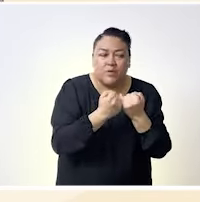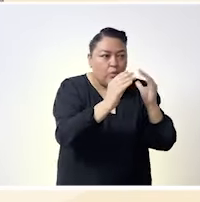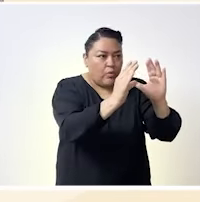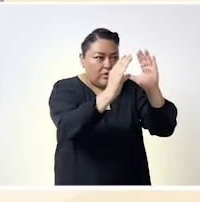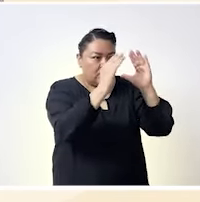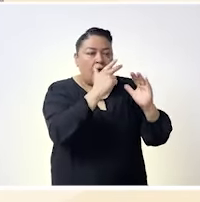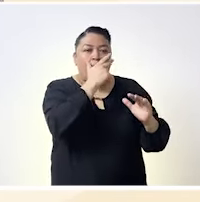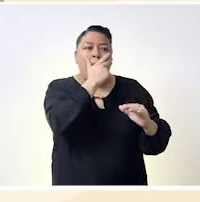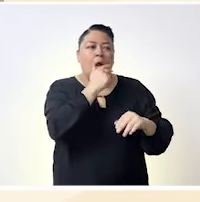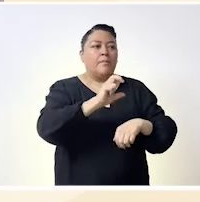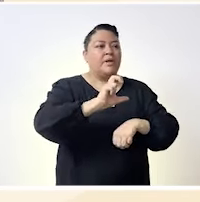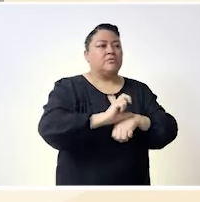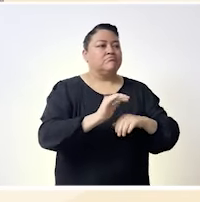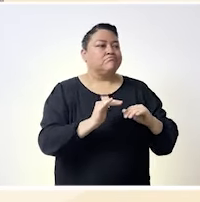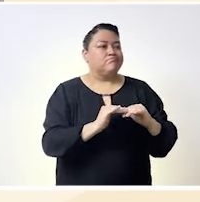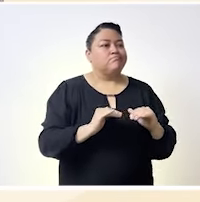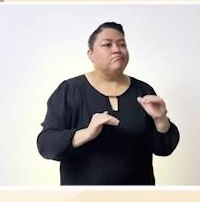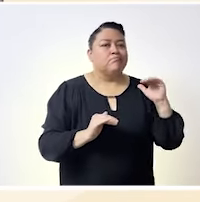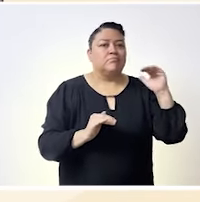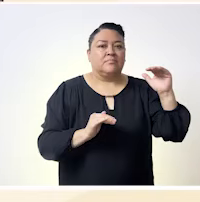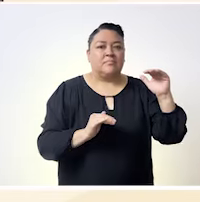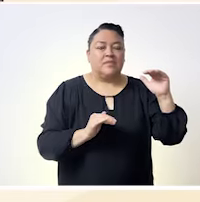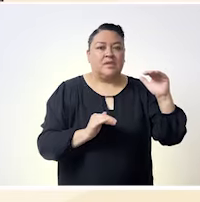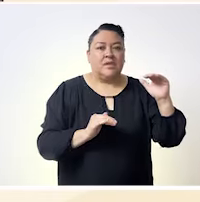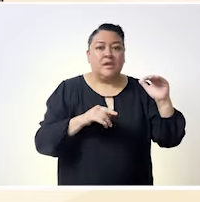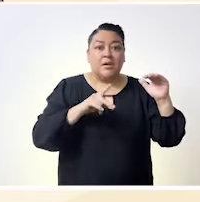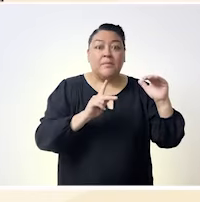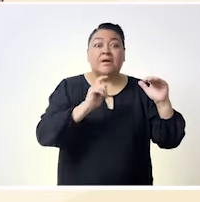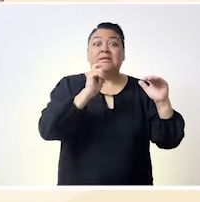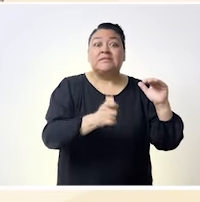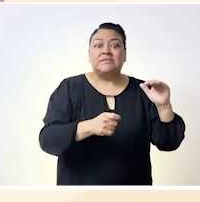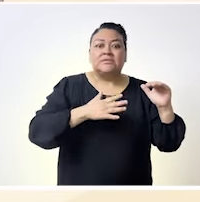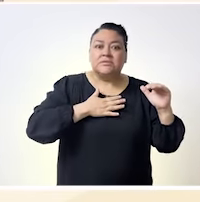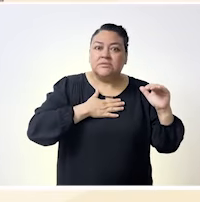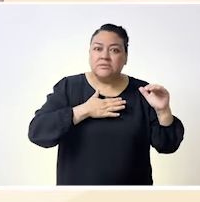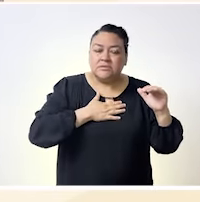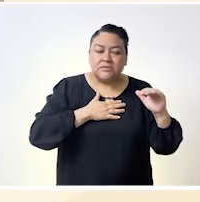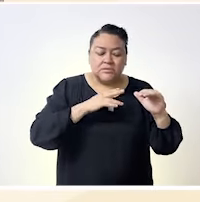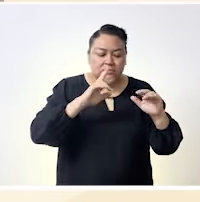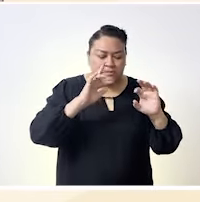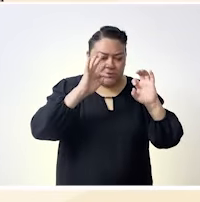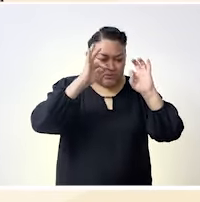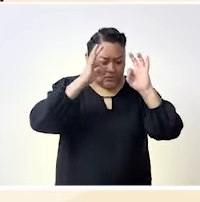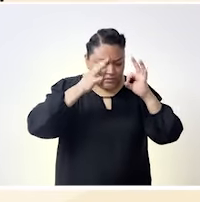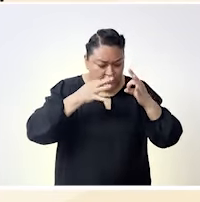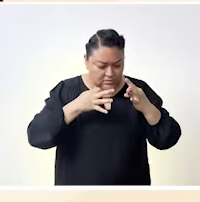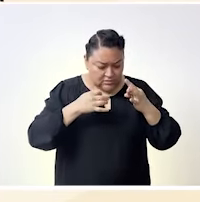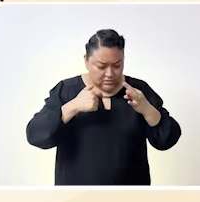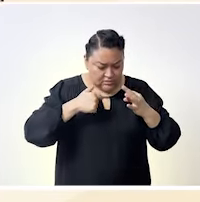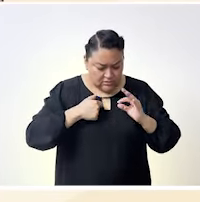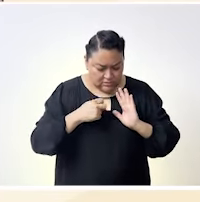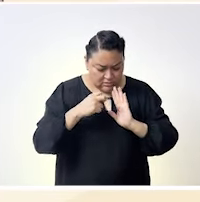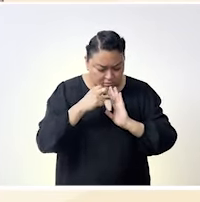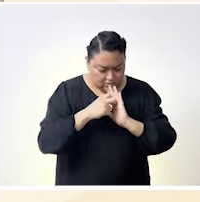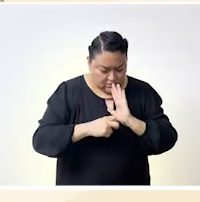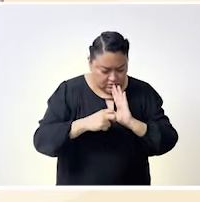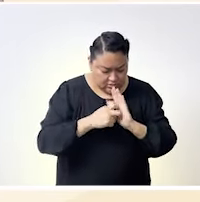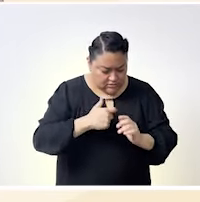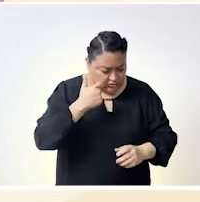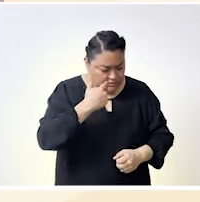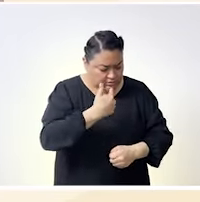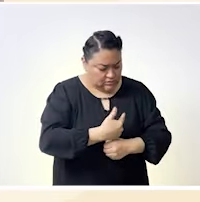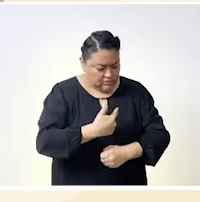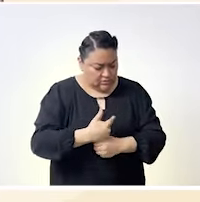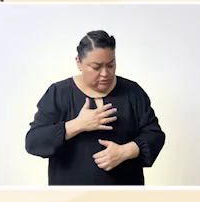estamos socializados en el patriarcado y entonces tenemos que hacer todo un trabajo de vigilancia donde